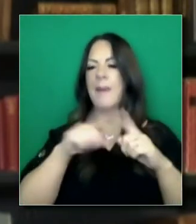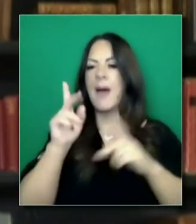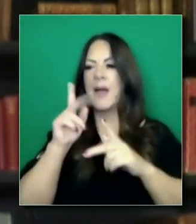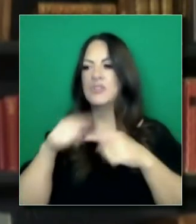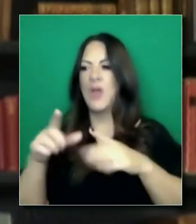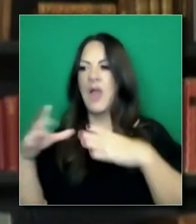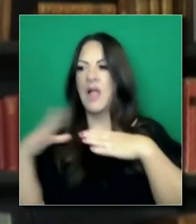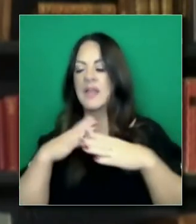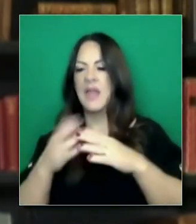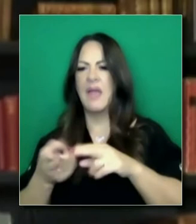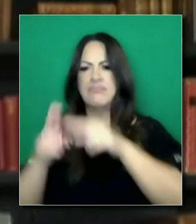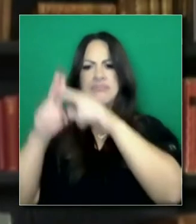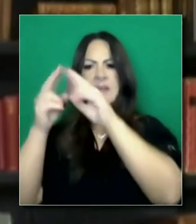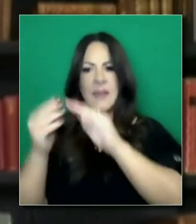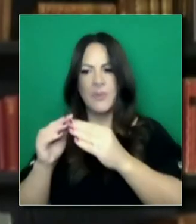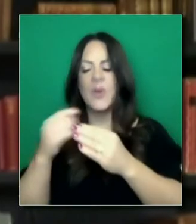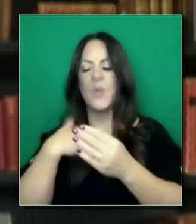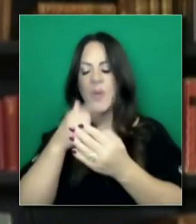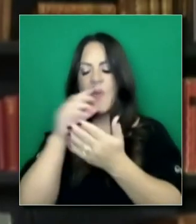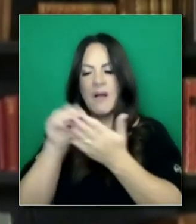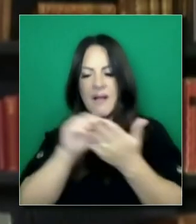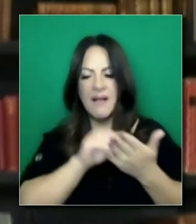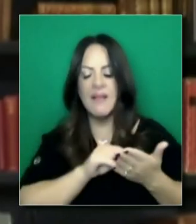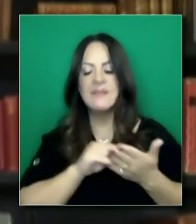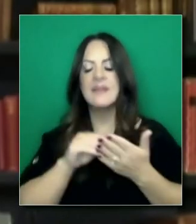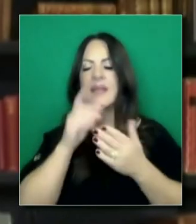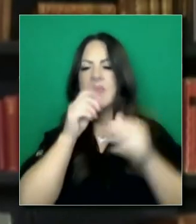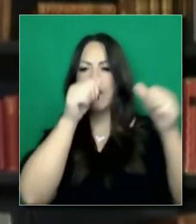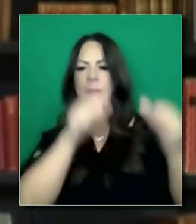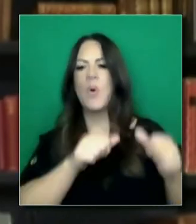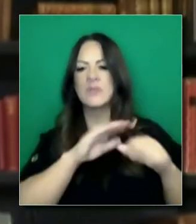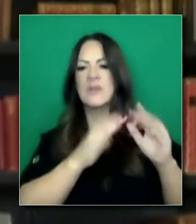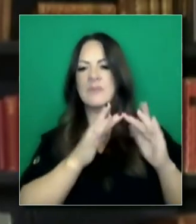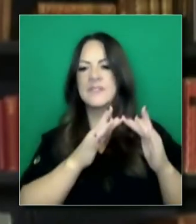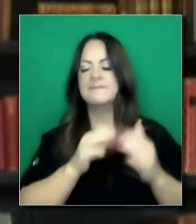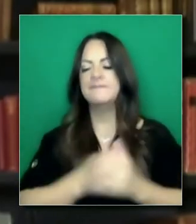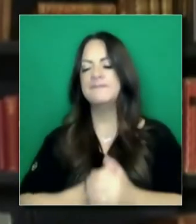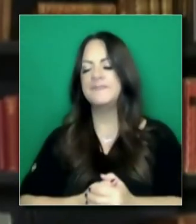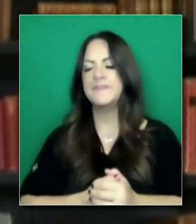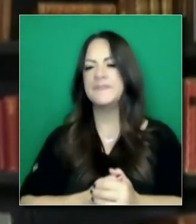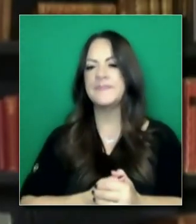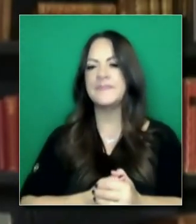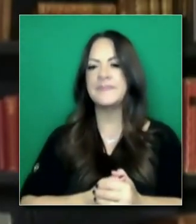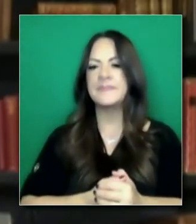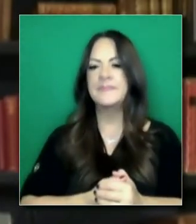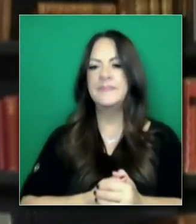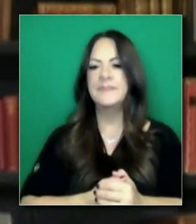recomendaciones de viaje que no están siendo acatadas por la mayoría de la gente.